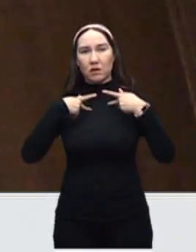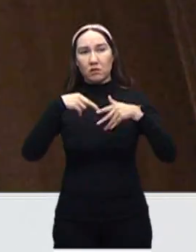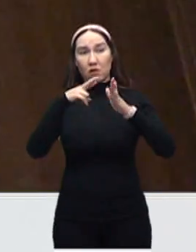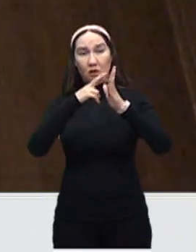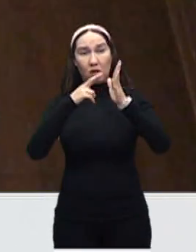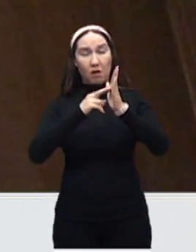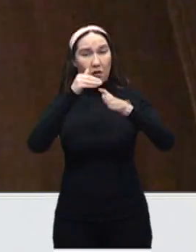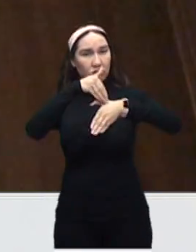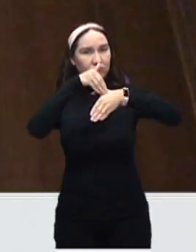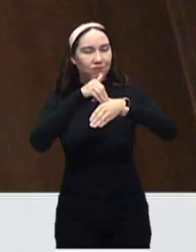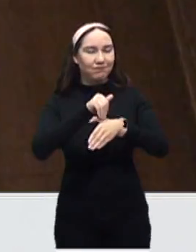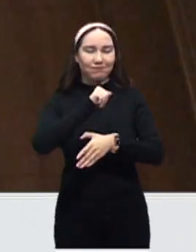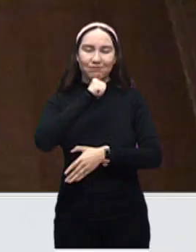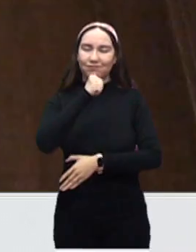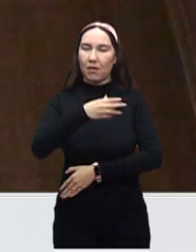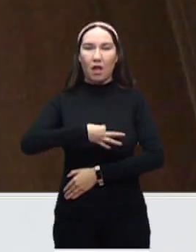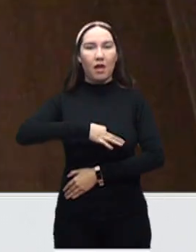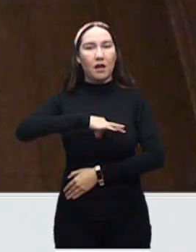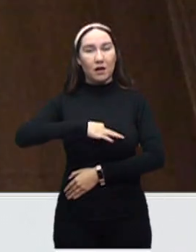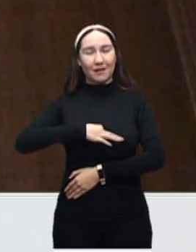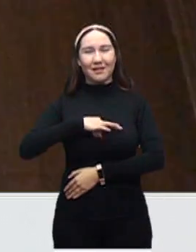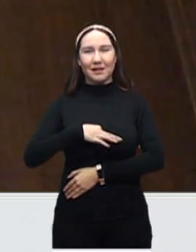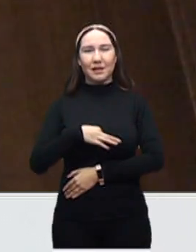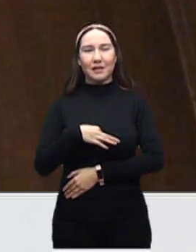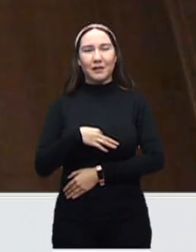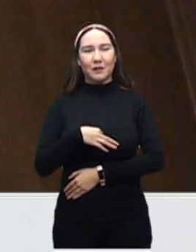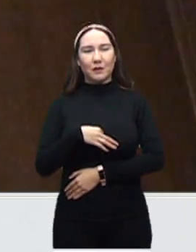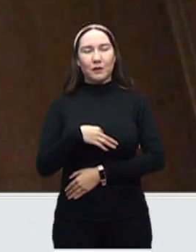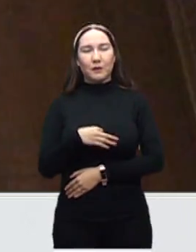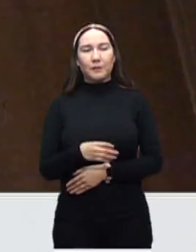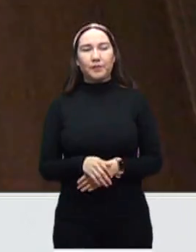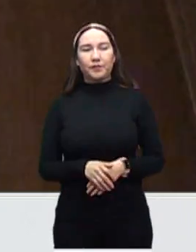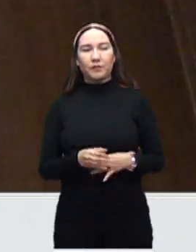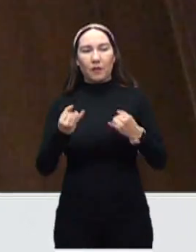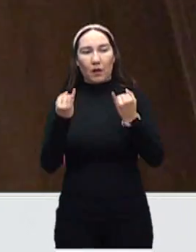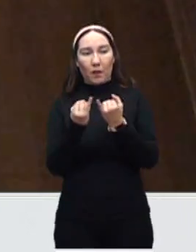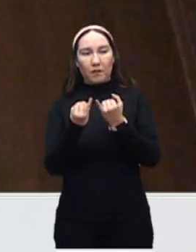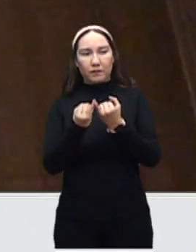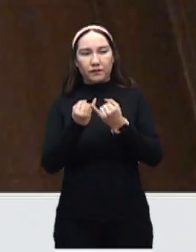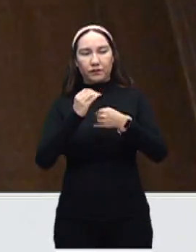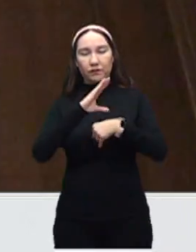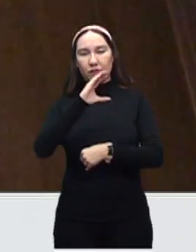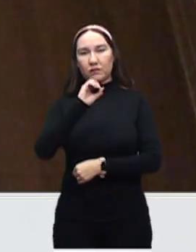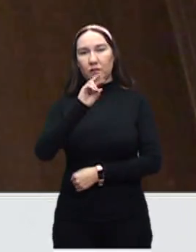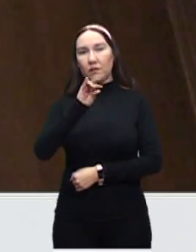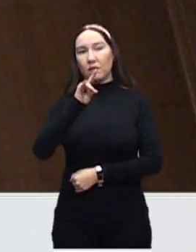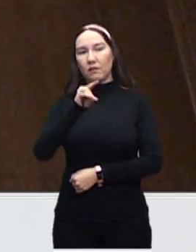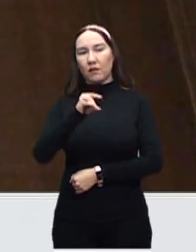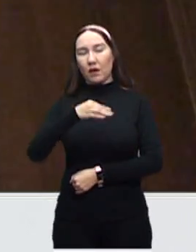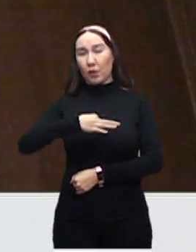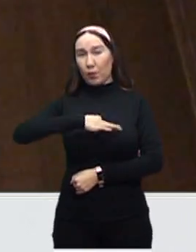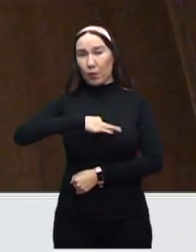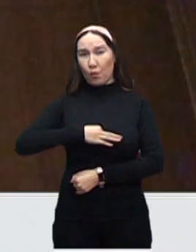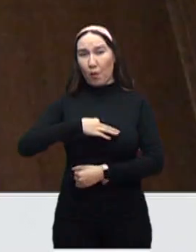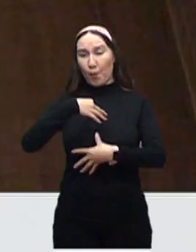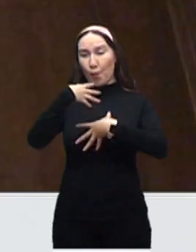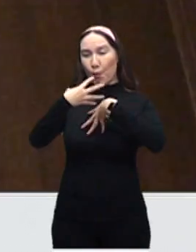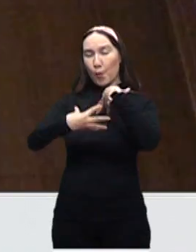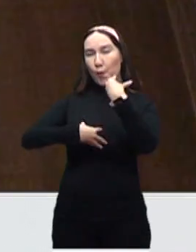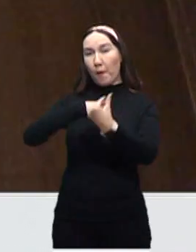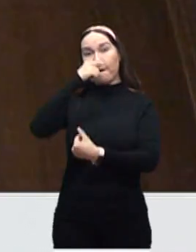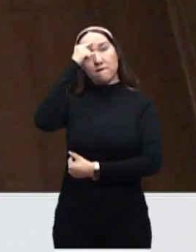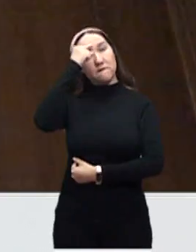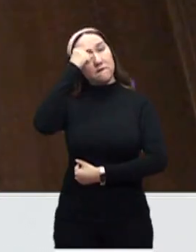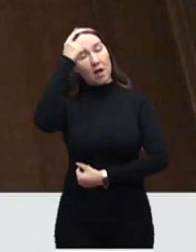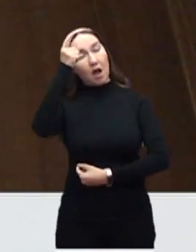también tiene su capacidad, tiene características que lo llevan a transmitirse fácilmente en ciertos momentos,